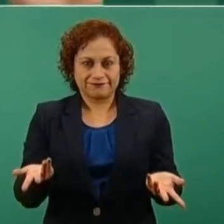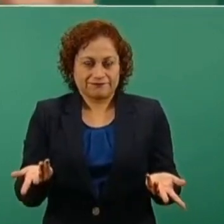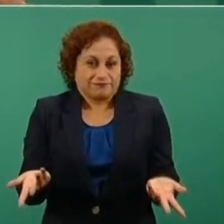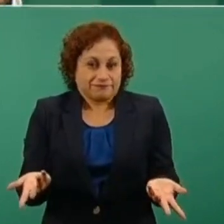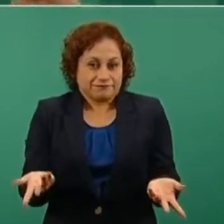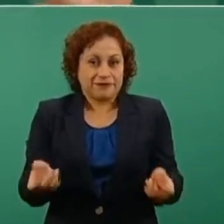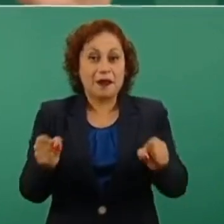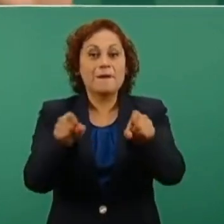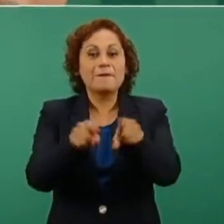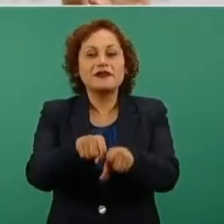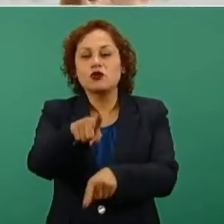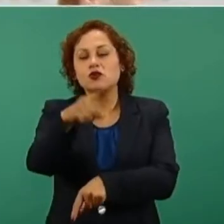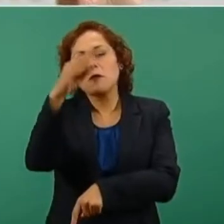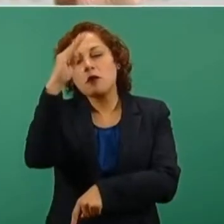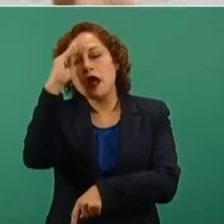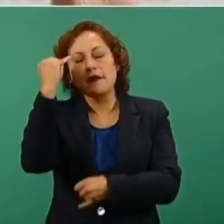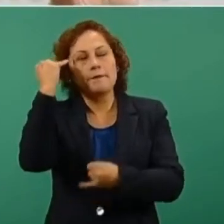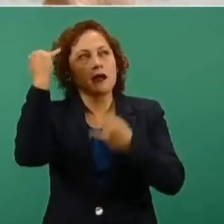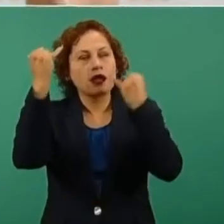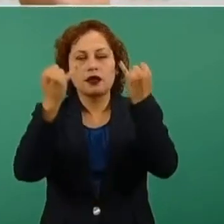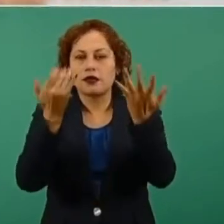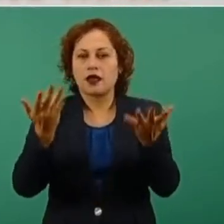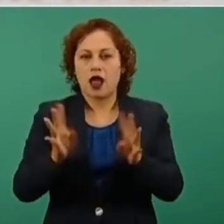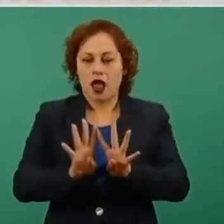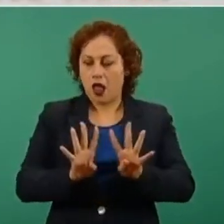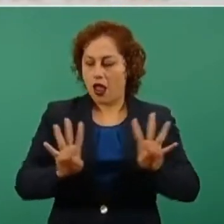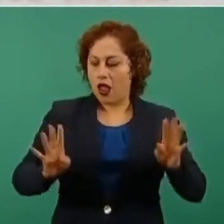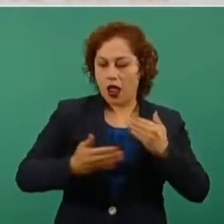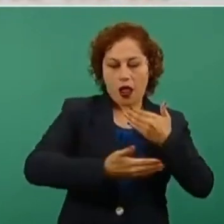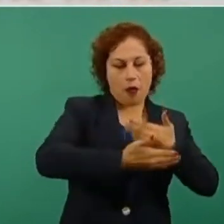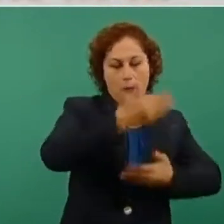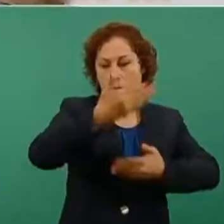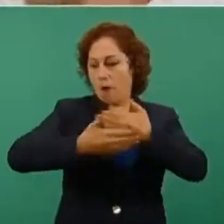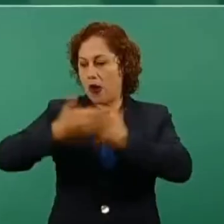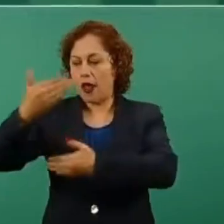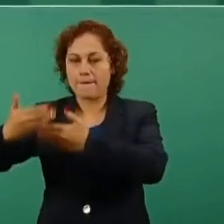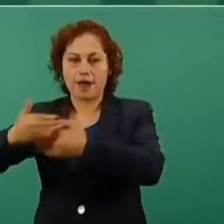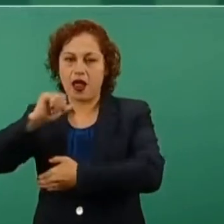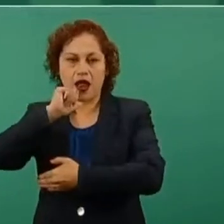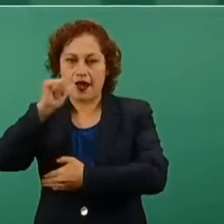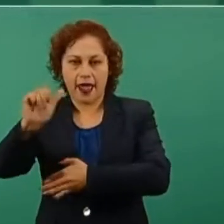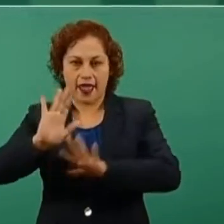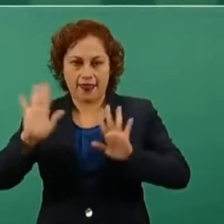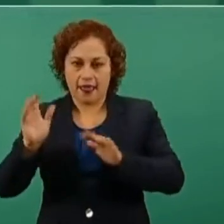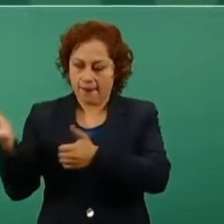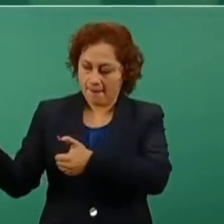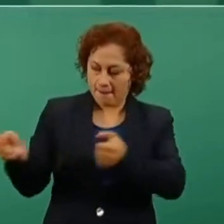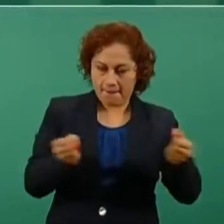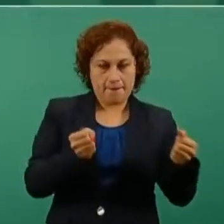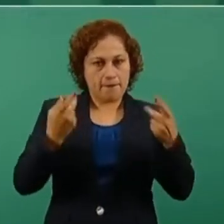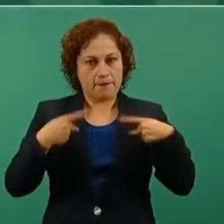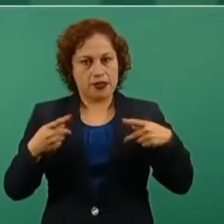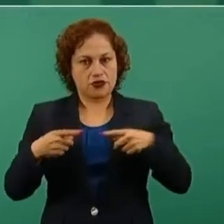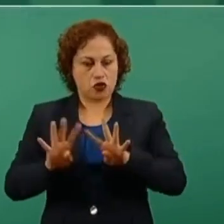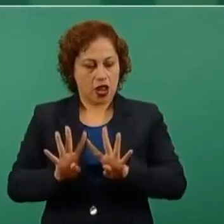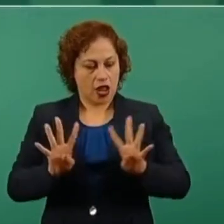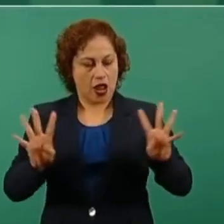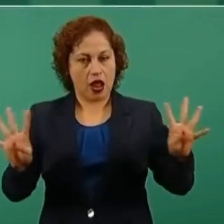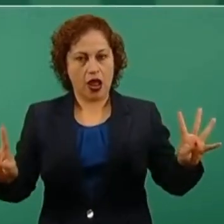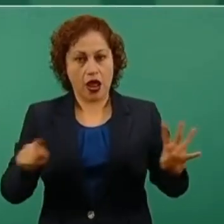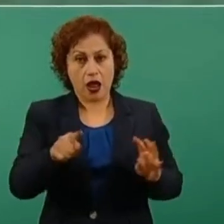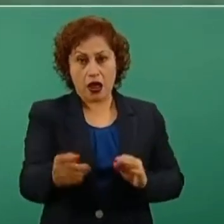pero sin el muro, imagínense. Y luego la información que tenía es que querían quemar la puerta,